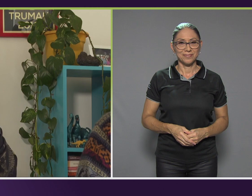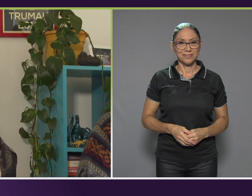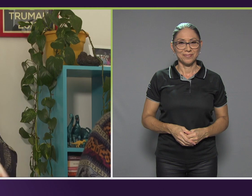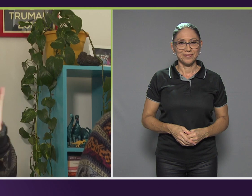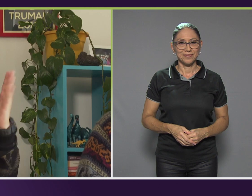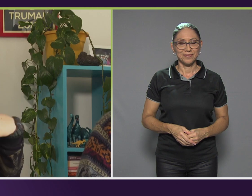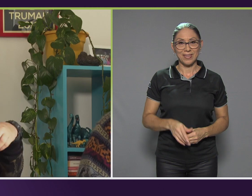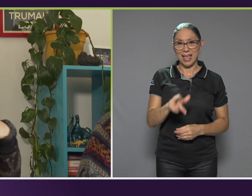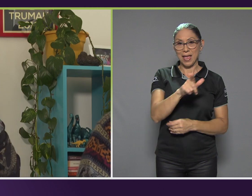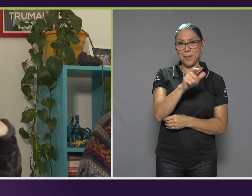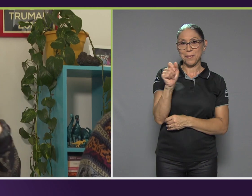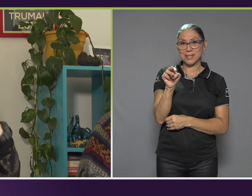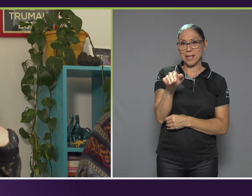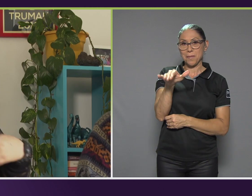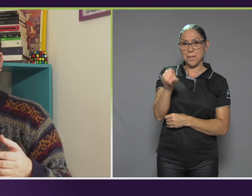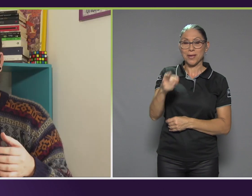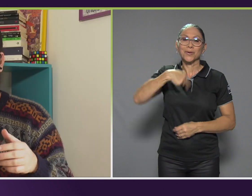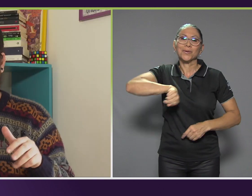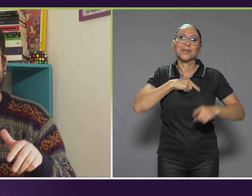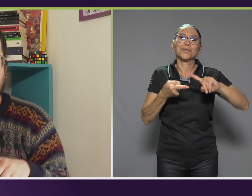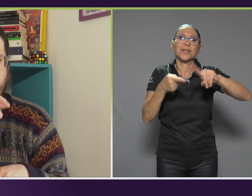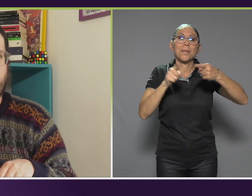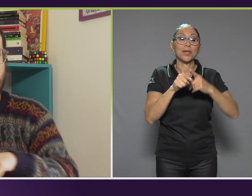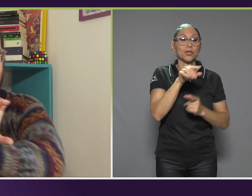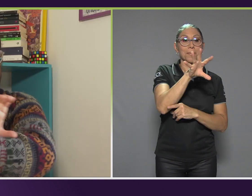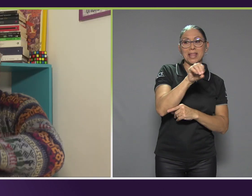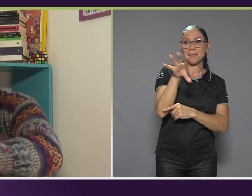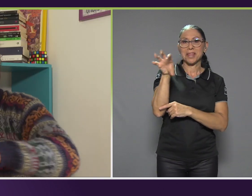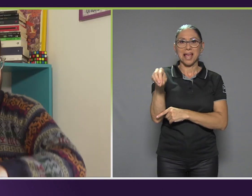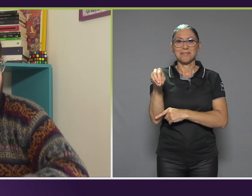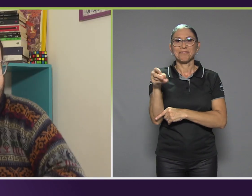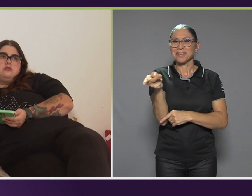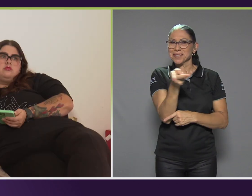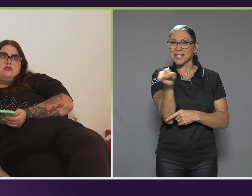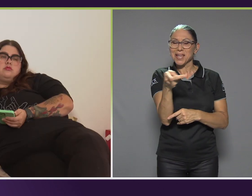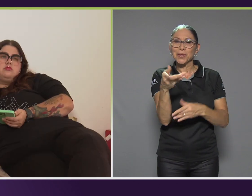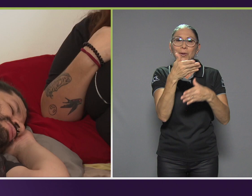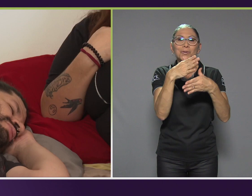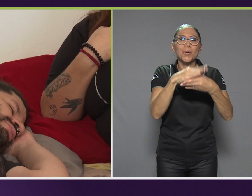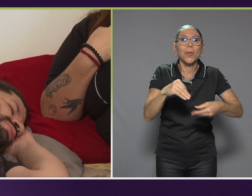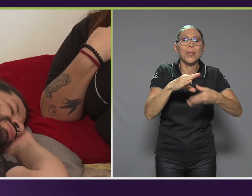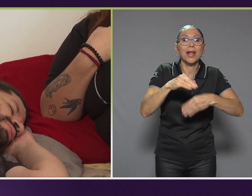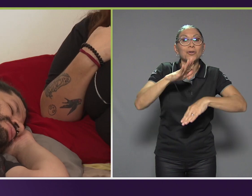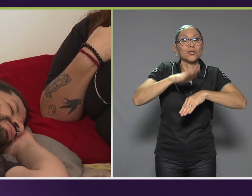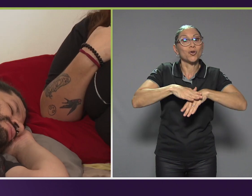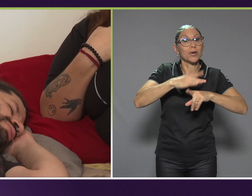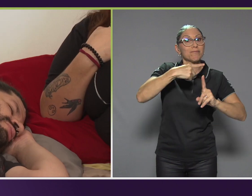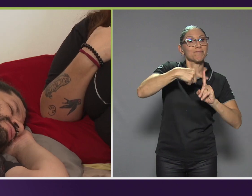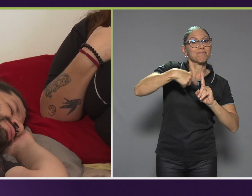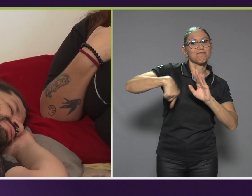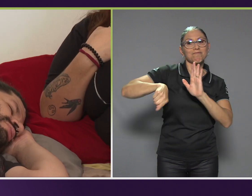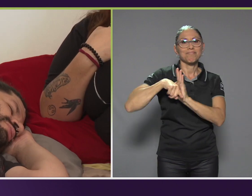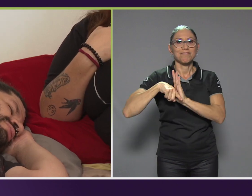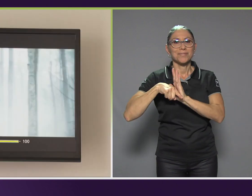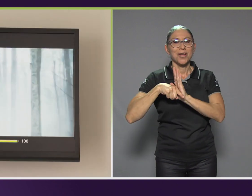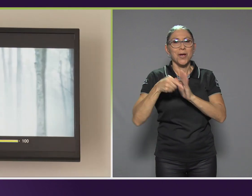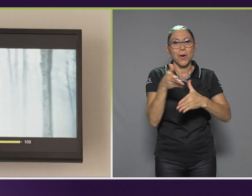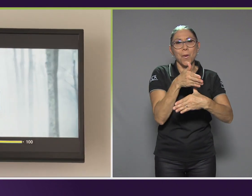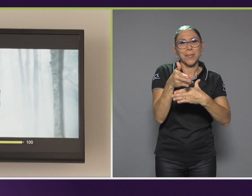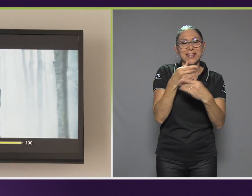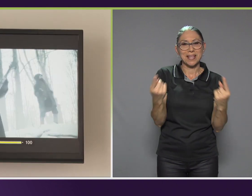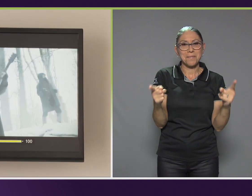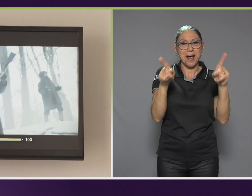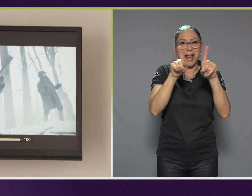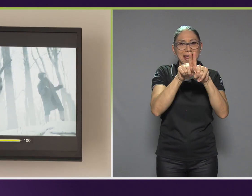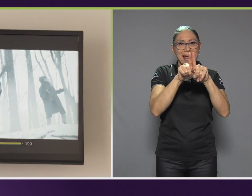En el mes de mayo, nuestros amigos de Mitá y Mitá nos contaron sobre las ventajas y desventajas de la convivencia en pareja entre